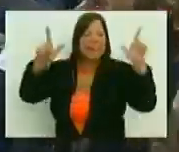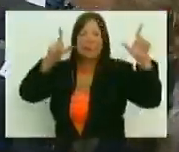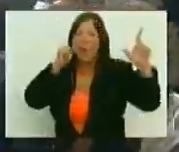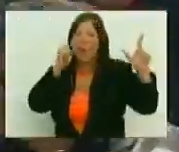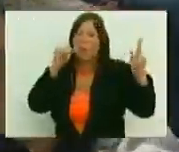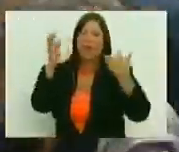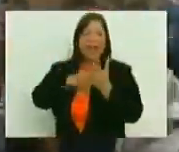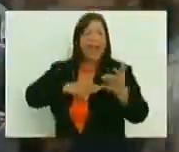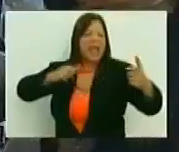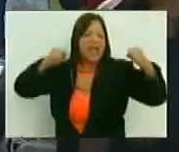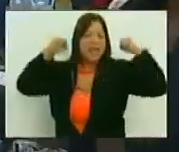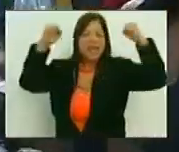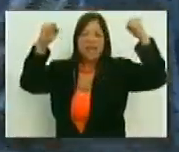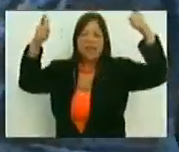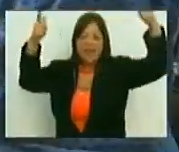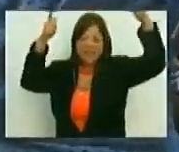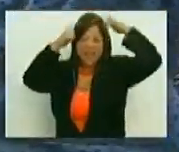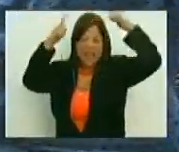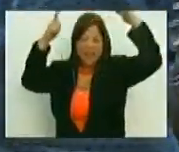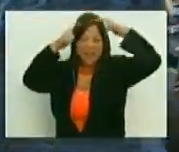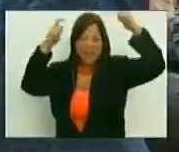¡Viva Chávez!